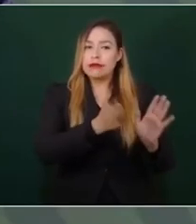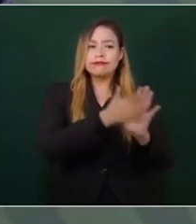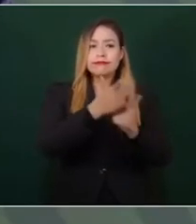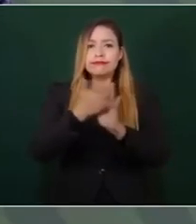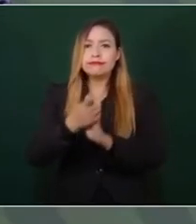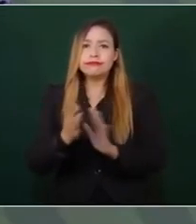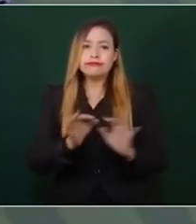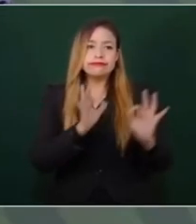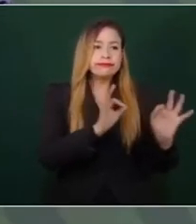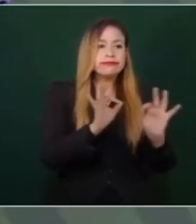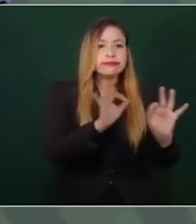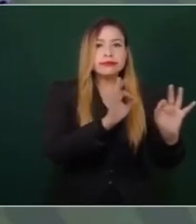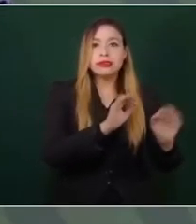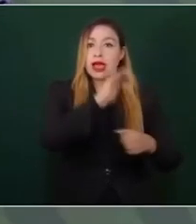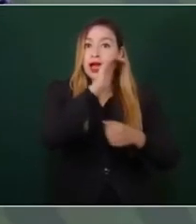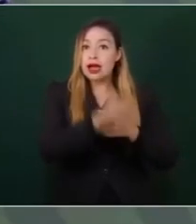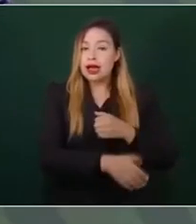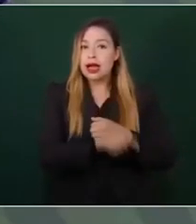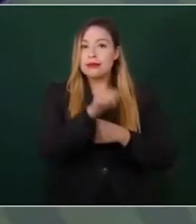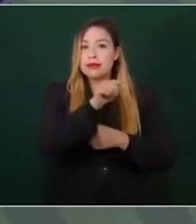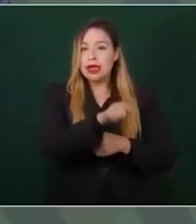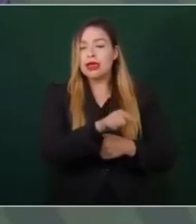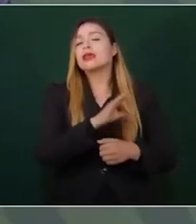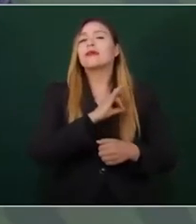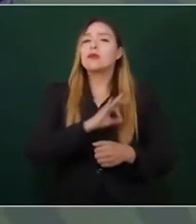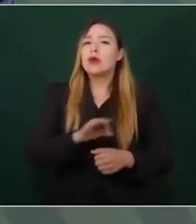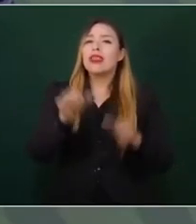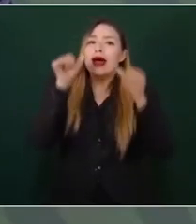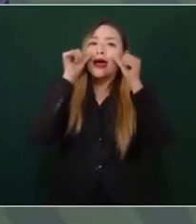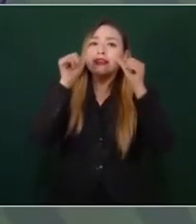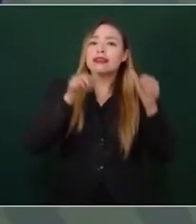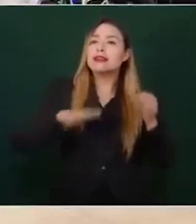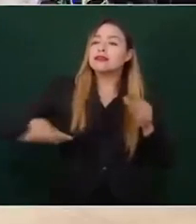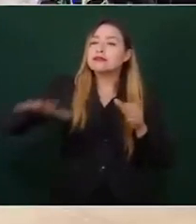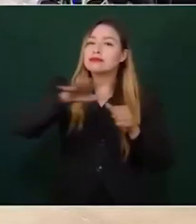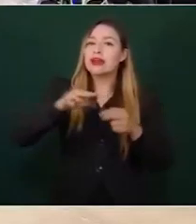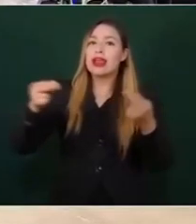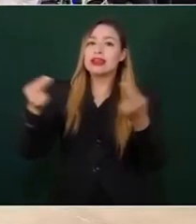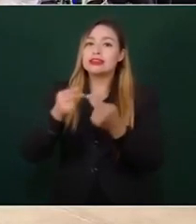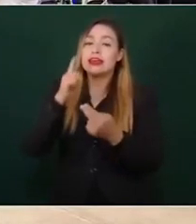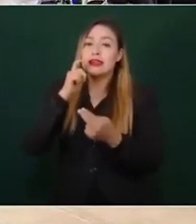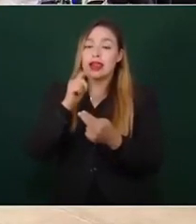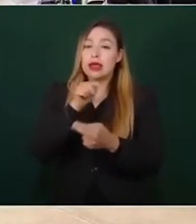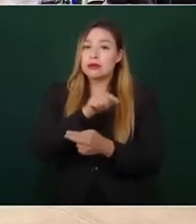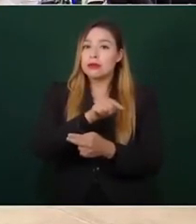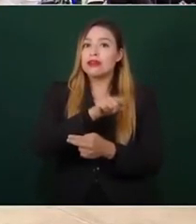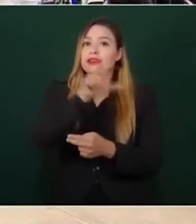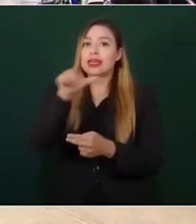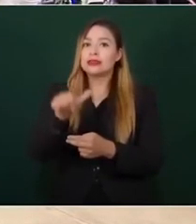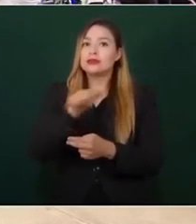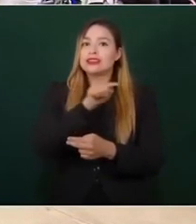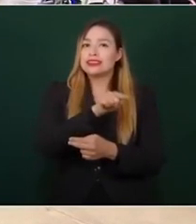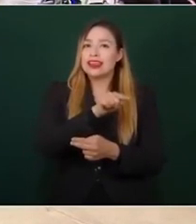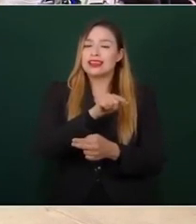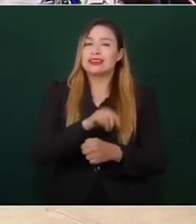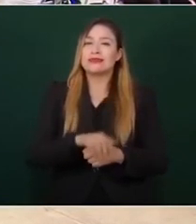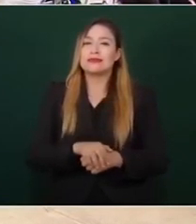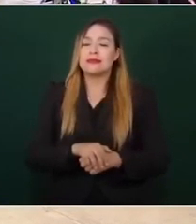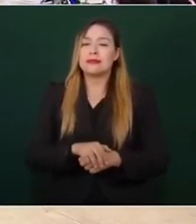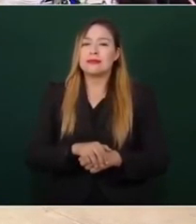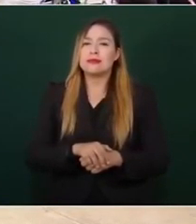estado, el tratamiento del agua y que pasemos estos,